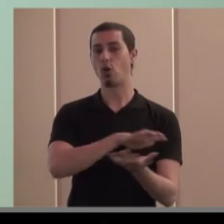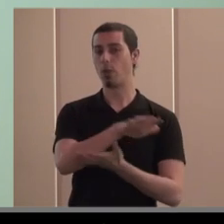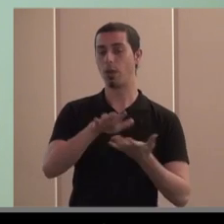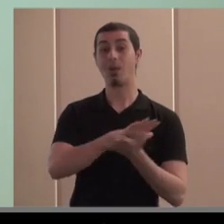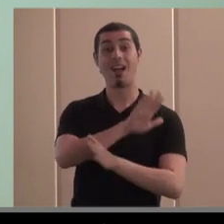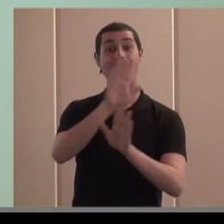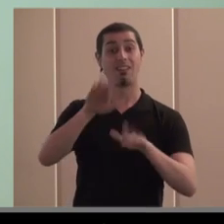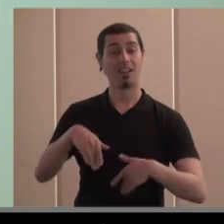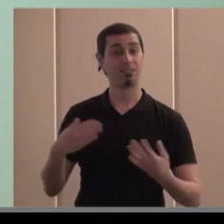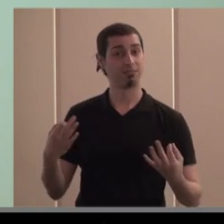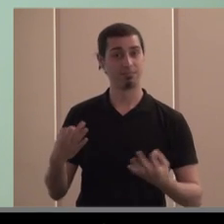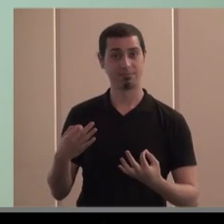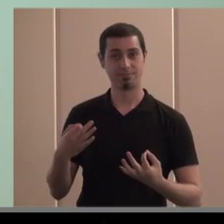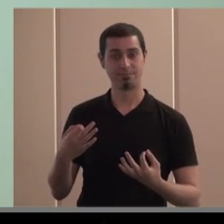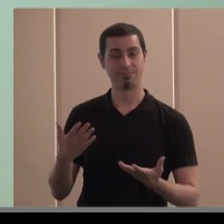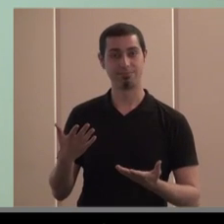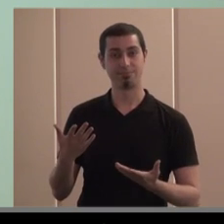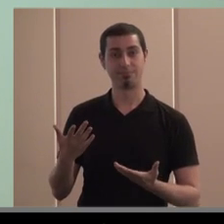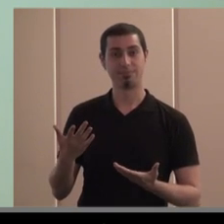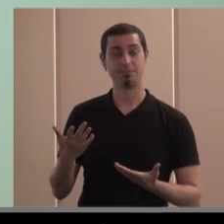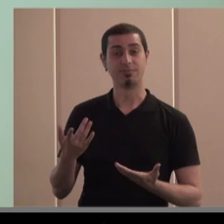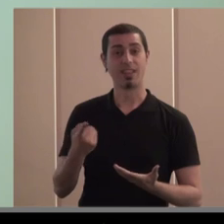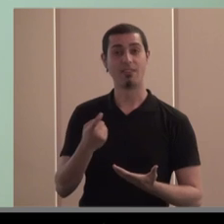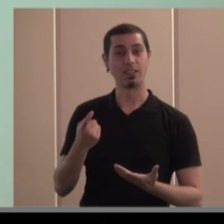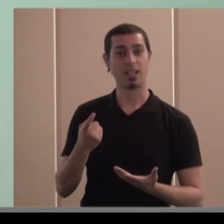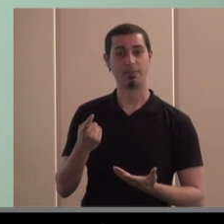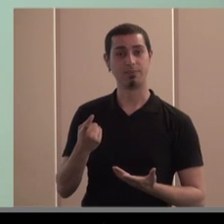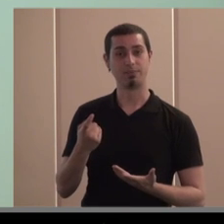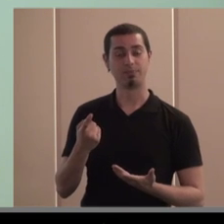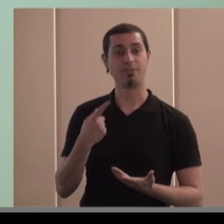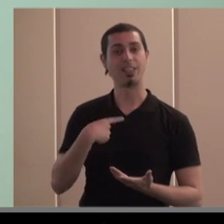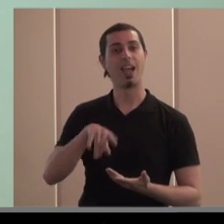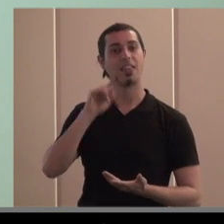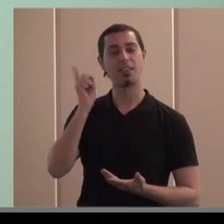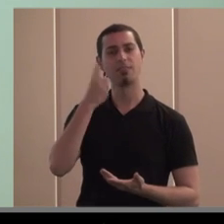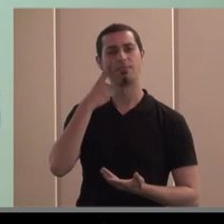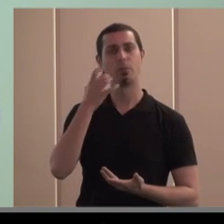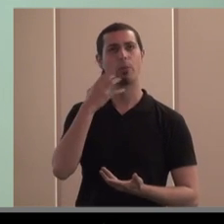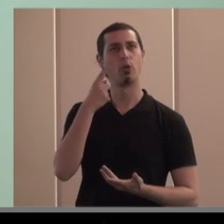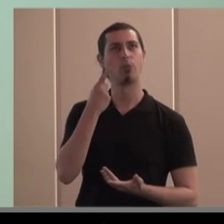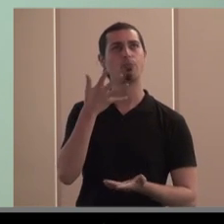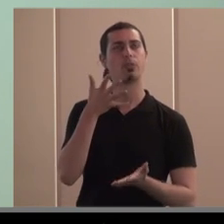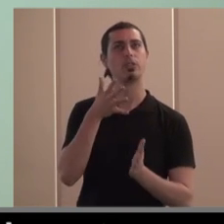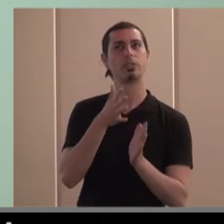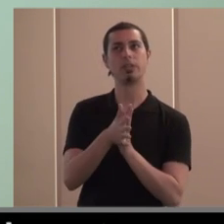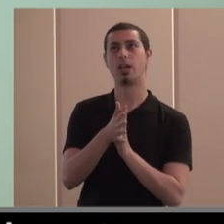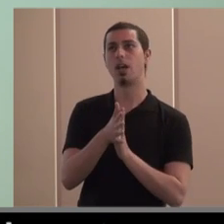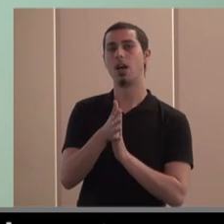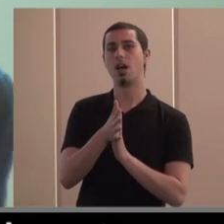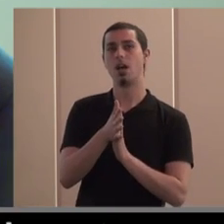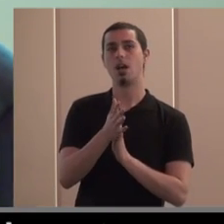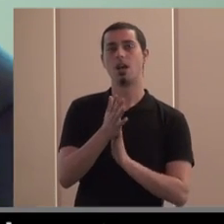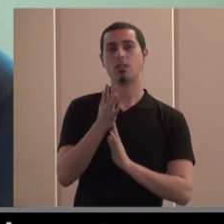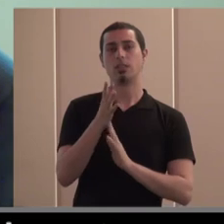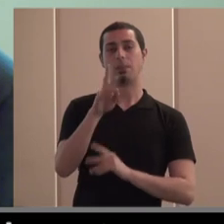al final digamos no está lo que falta es identificar cuando hay un ejercicio precioso en